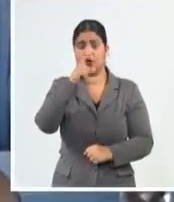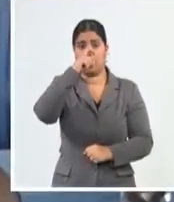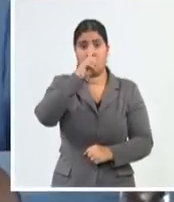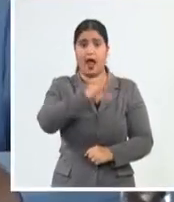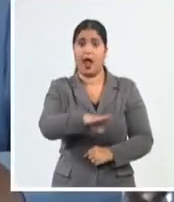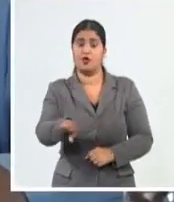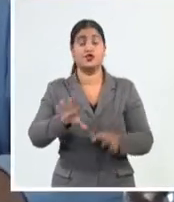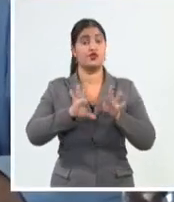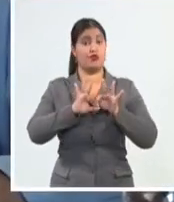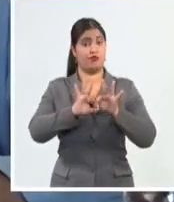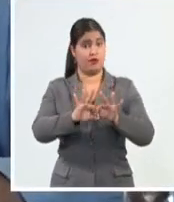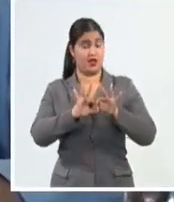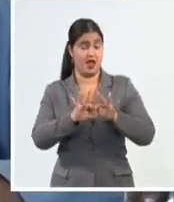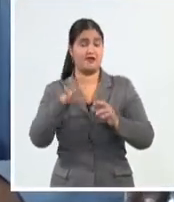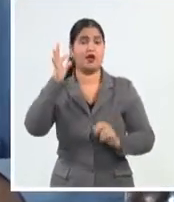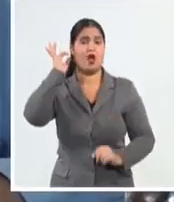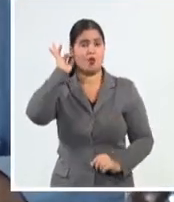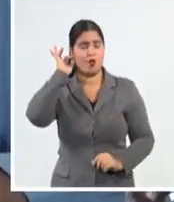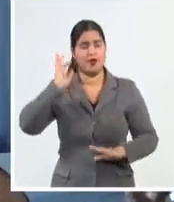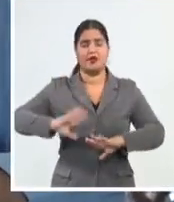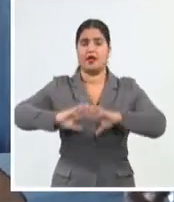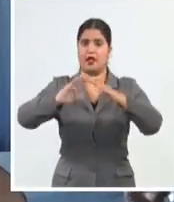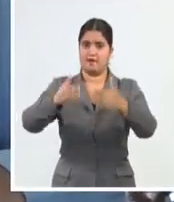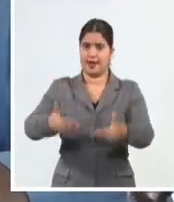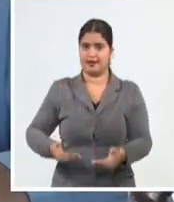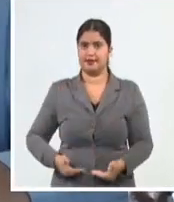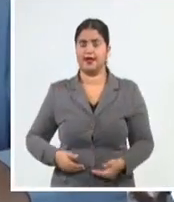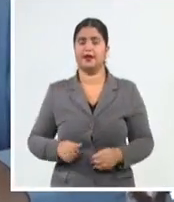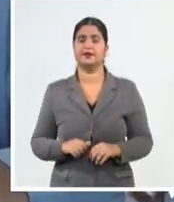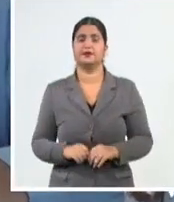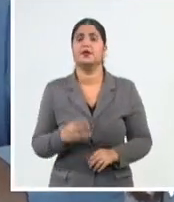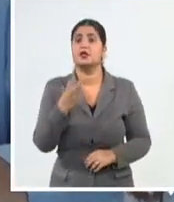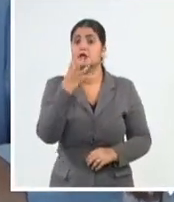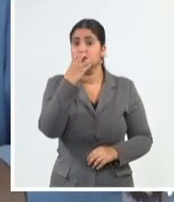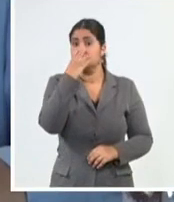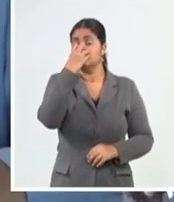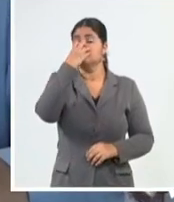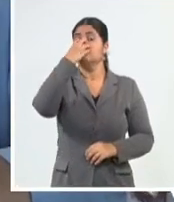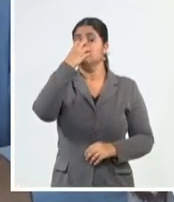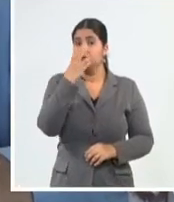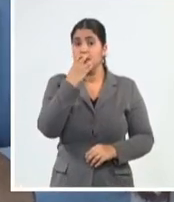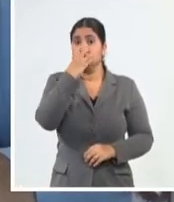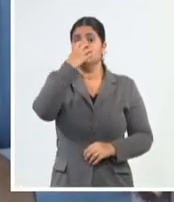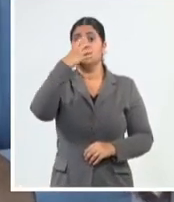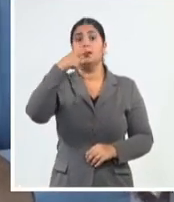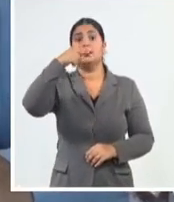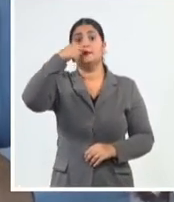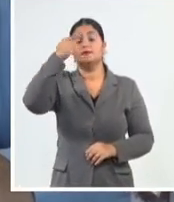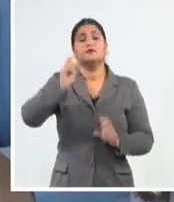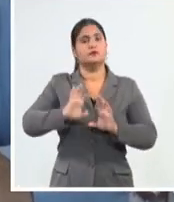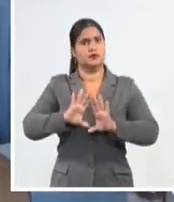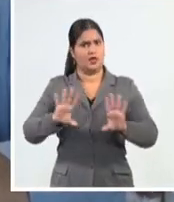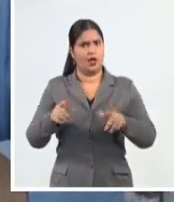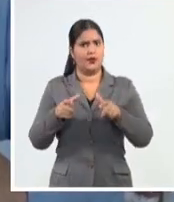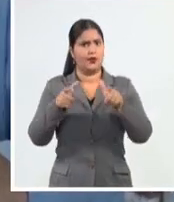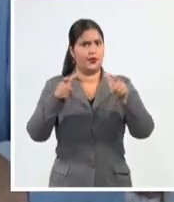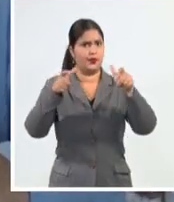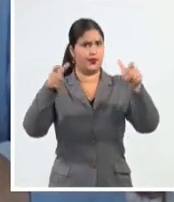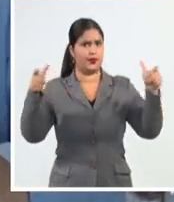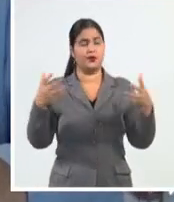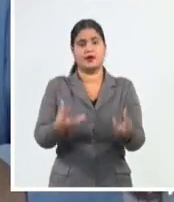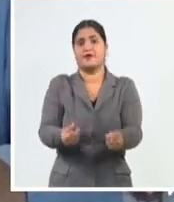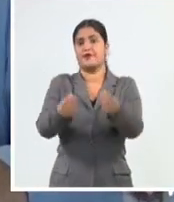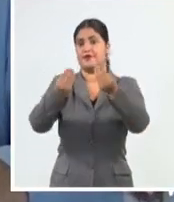Se han ido incrementando los concentradores de oxígeno aquí en el municipio asignado por el país,